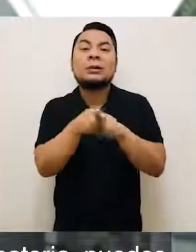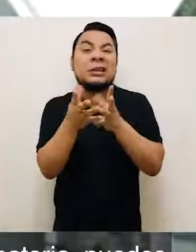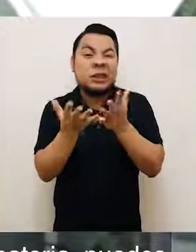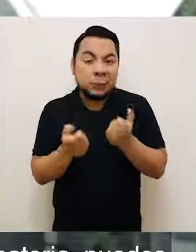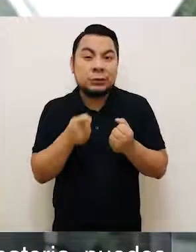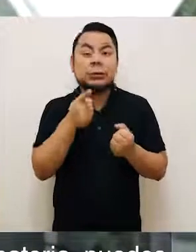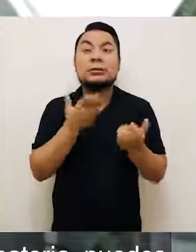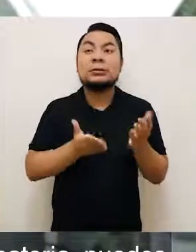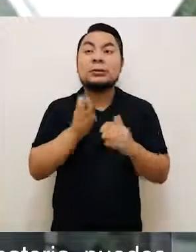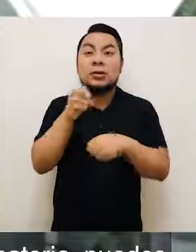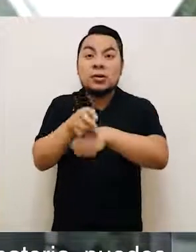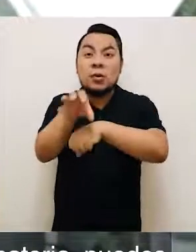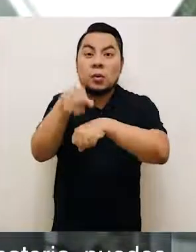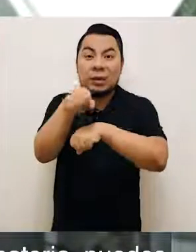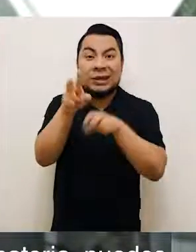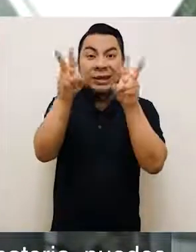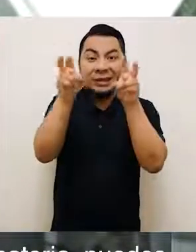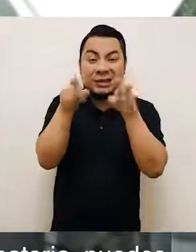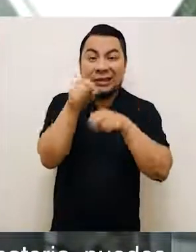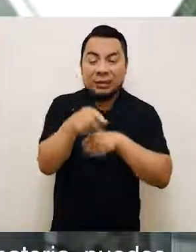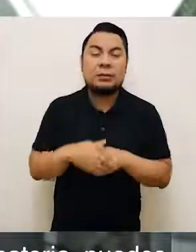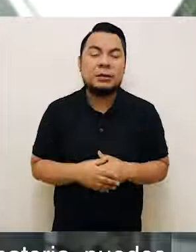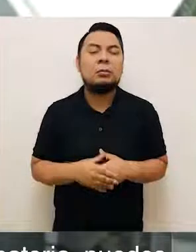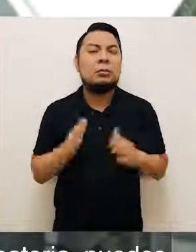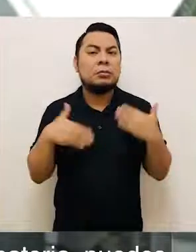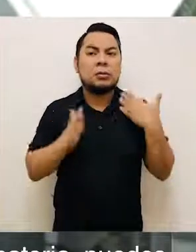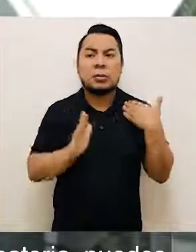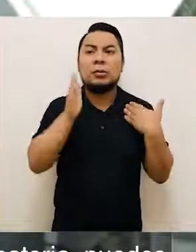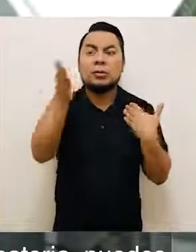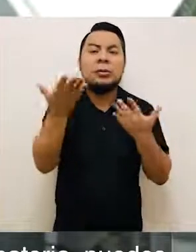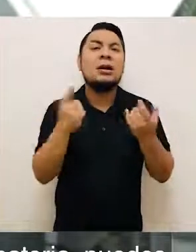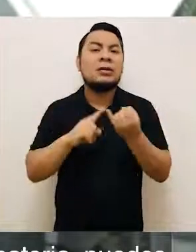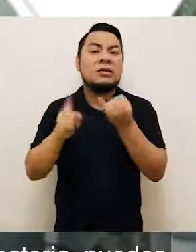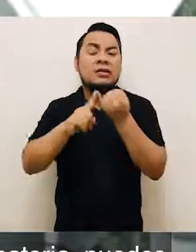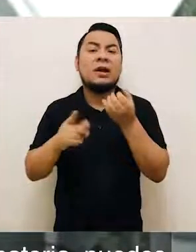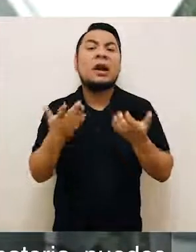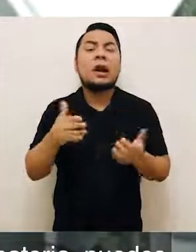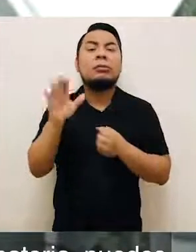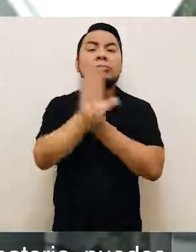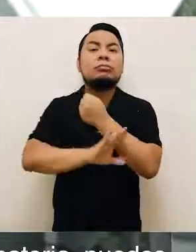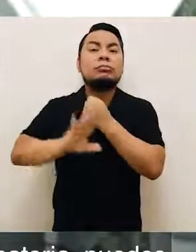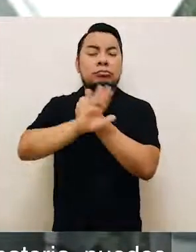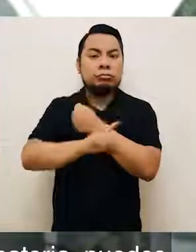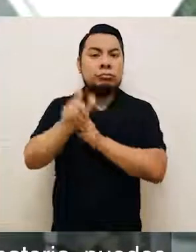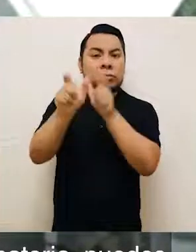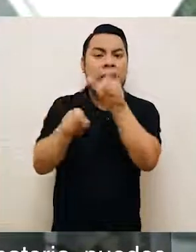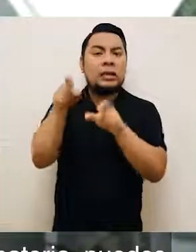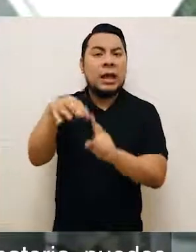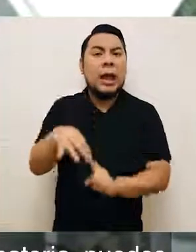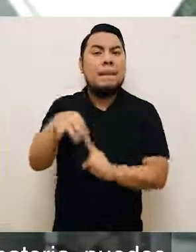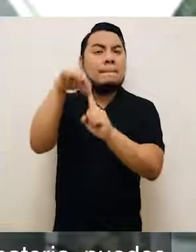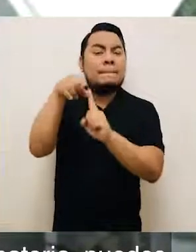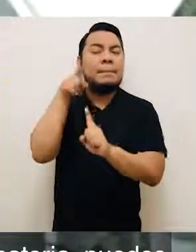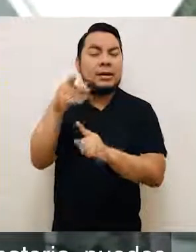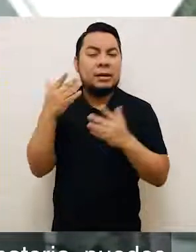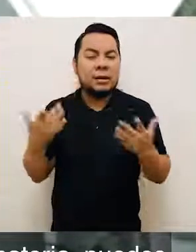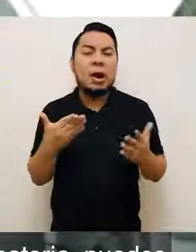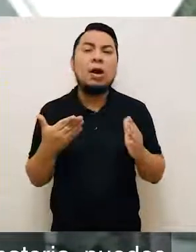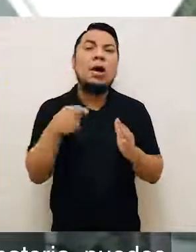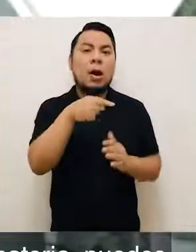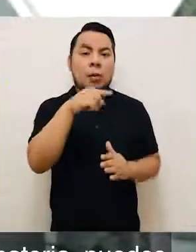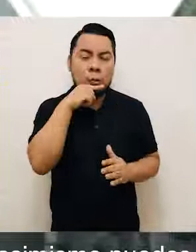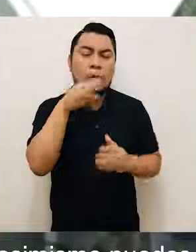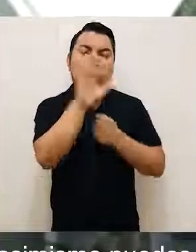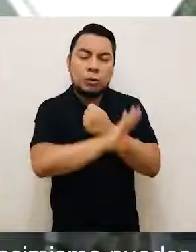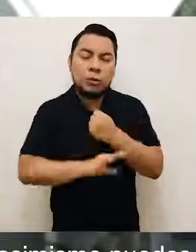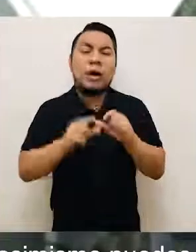deseas recibir asesoría sobre esta materia, puedes acudir a los defensores públicos de víctimas especializados en violencia contra la